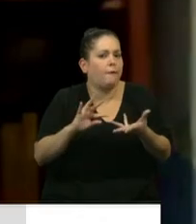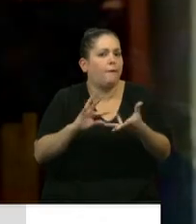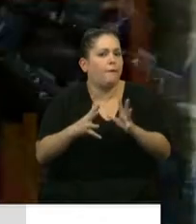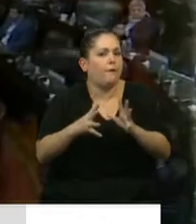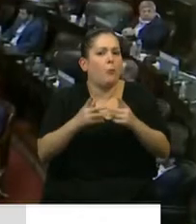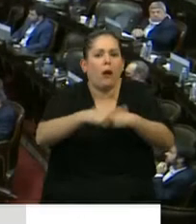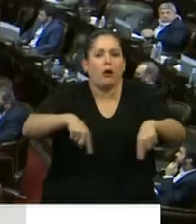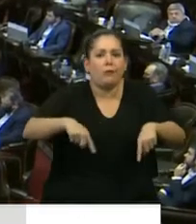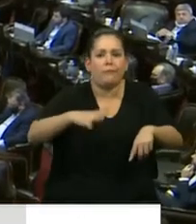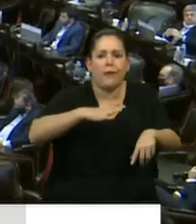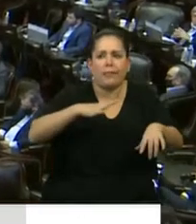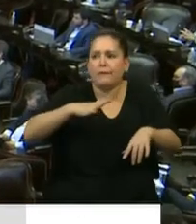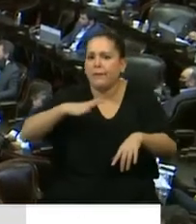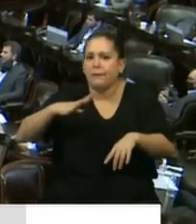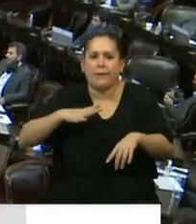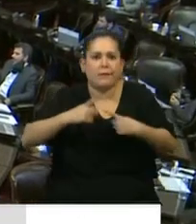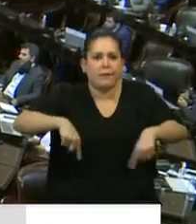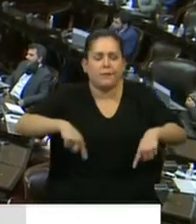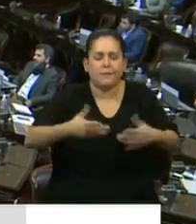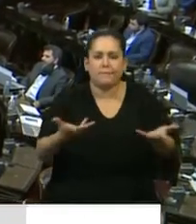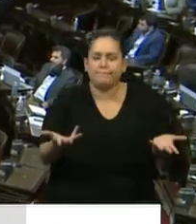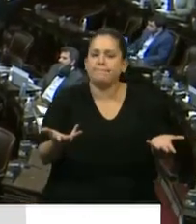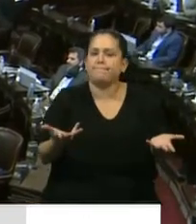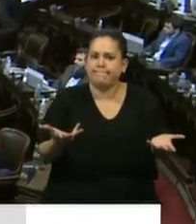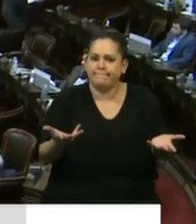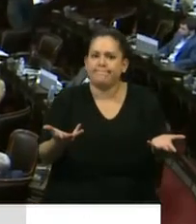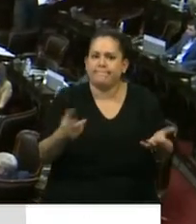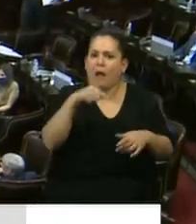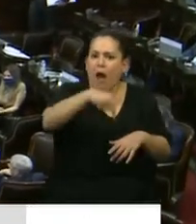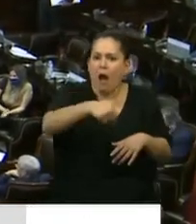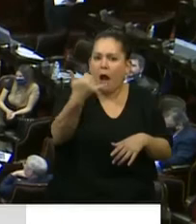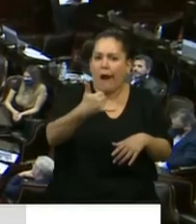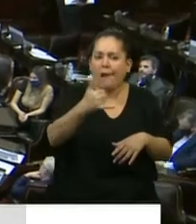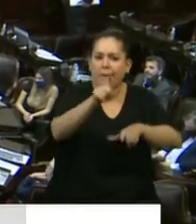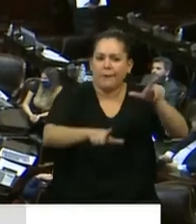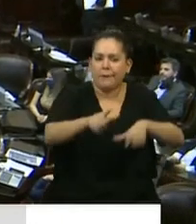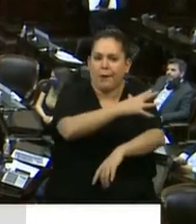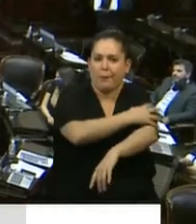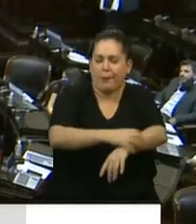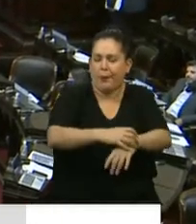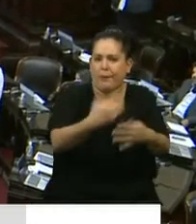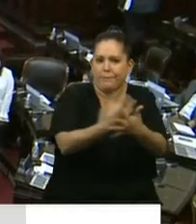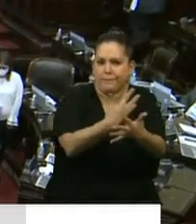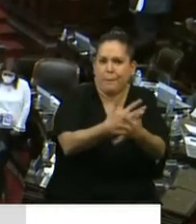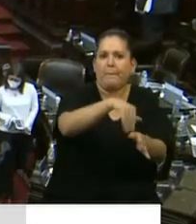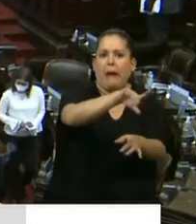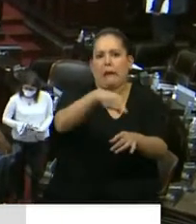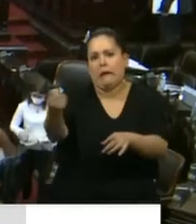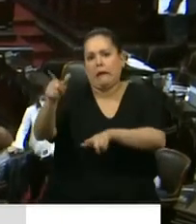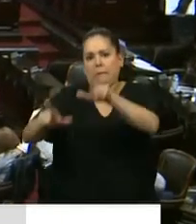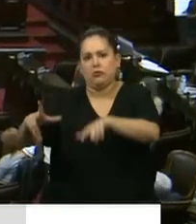carencias de nuestros pueblos. Acá se sacrifican los pobres, los supuesto, mucho más que los ricos.